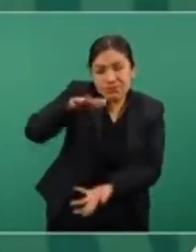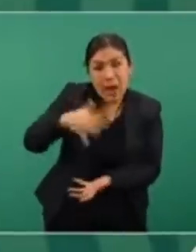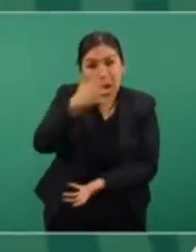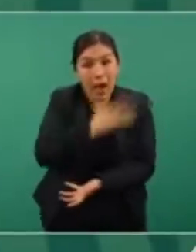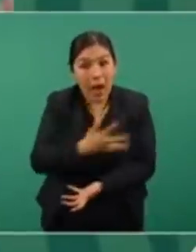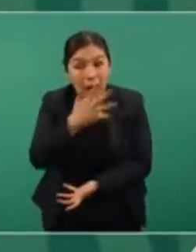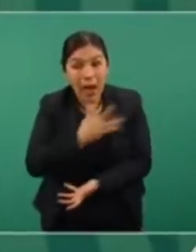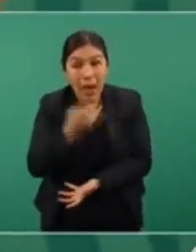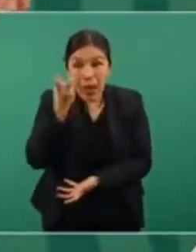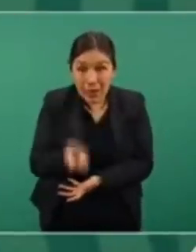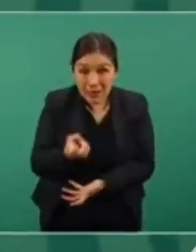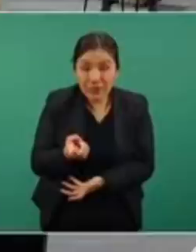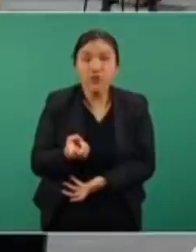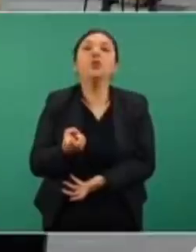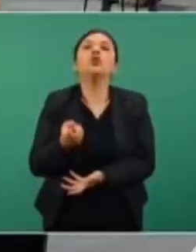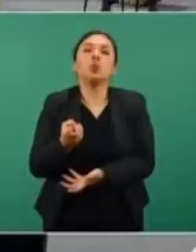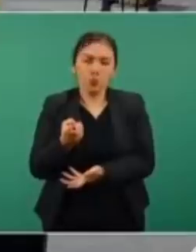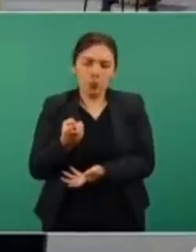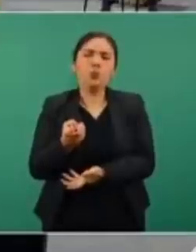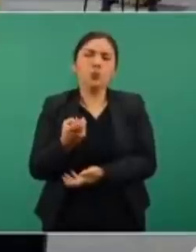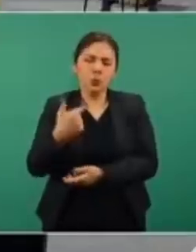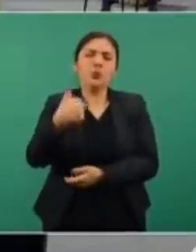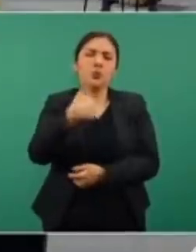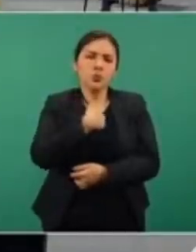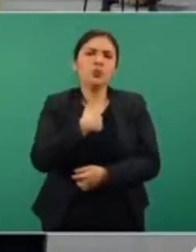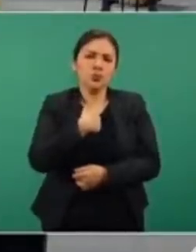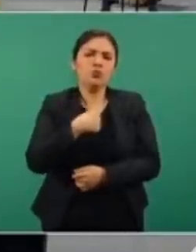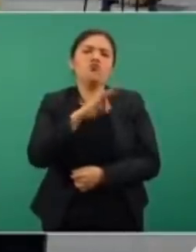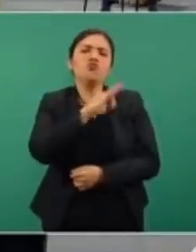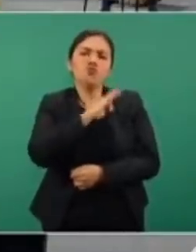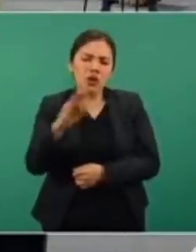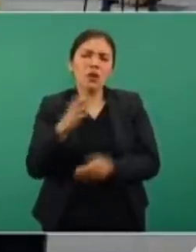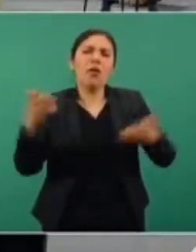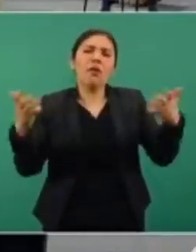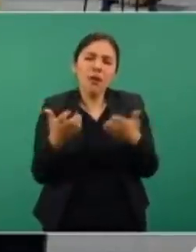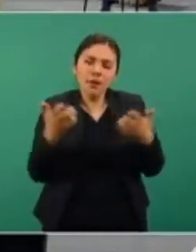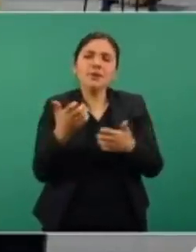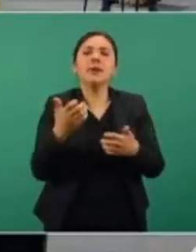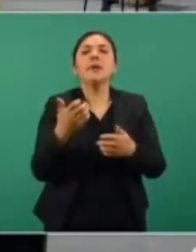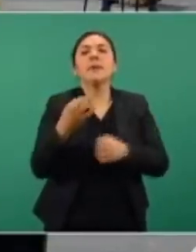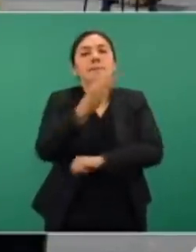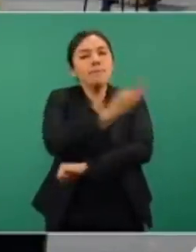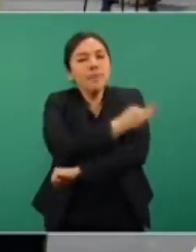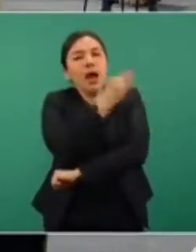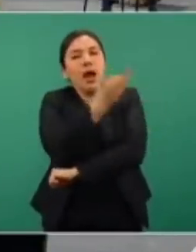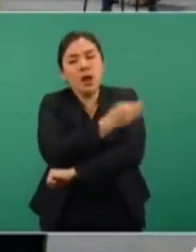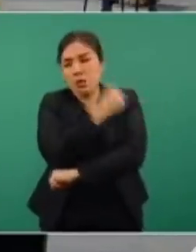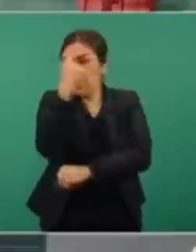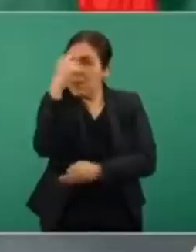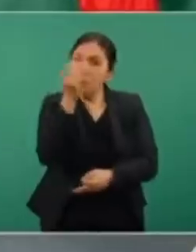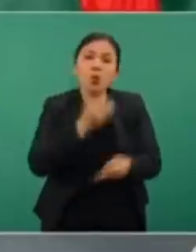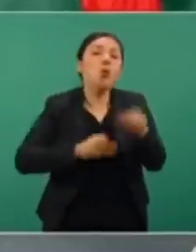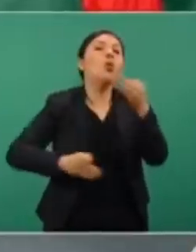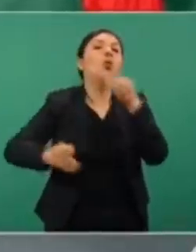vamos a poder aplicarlas a todos